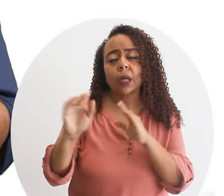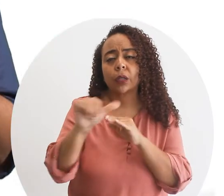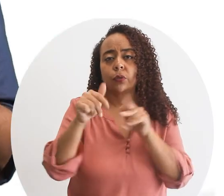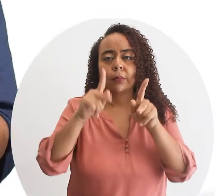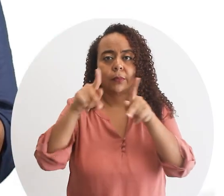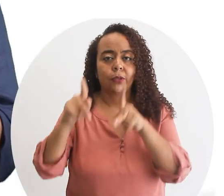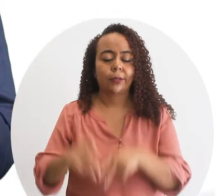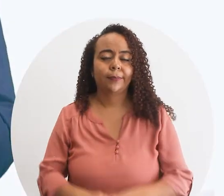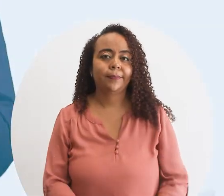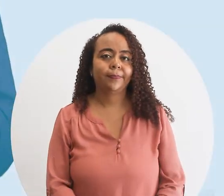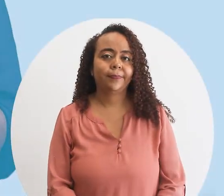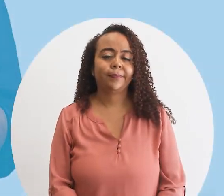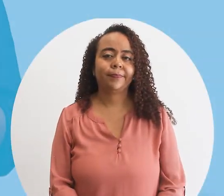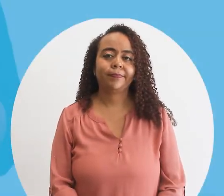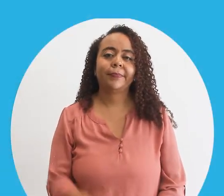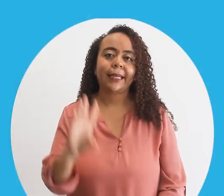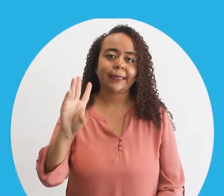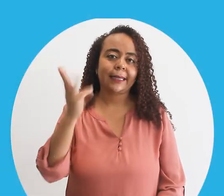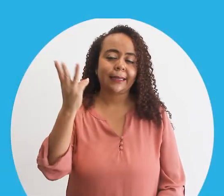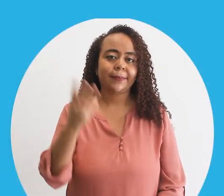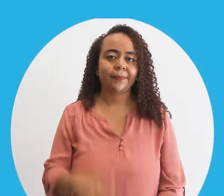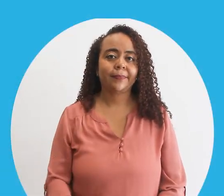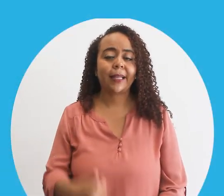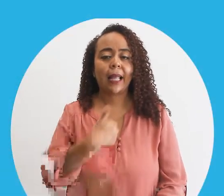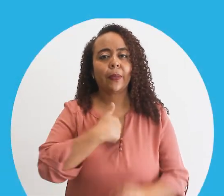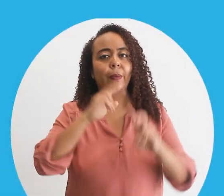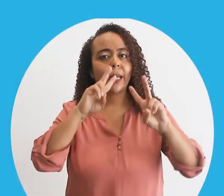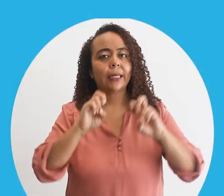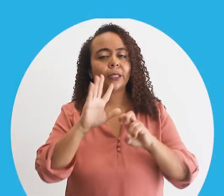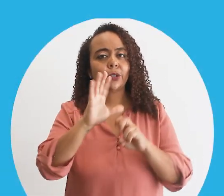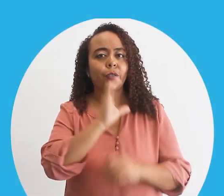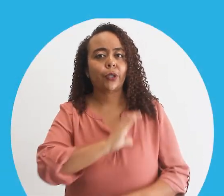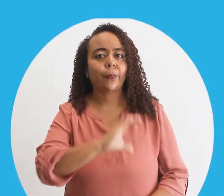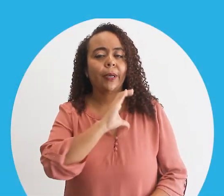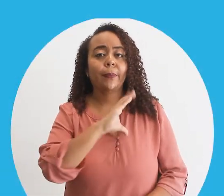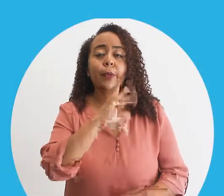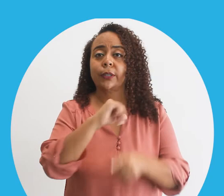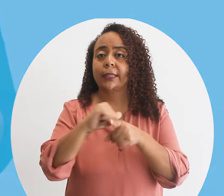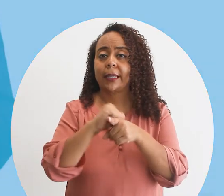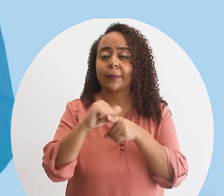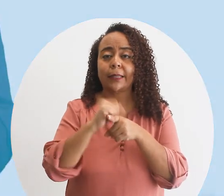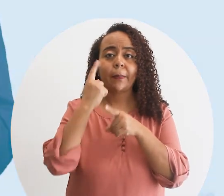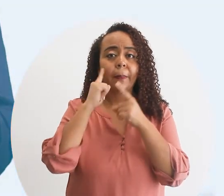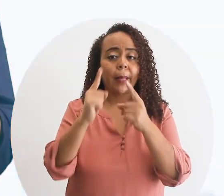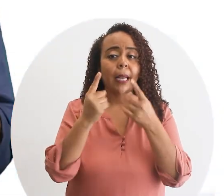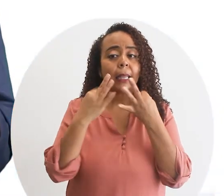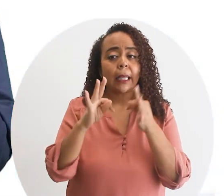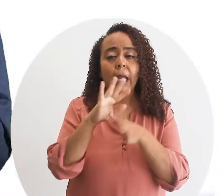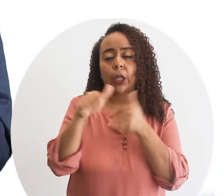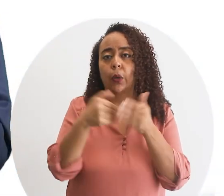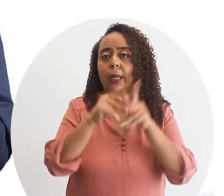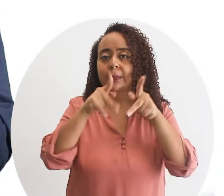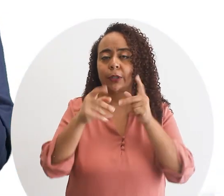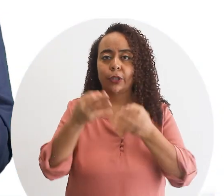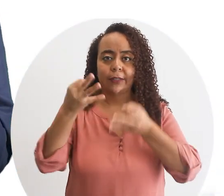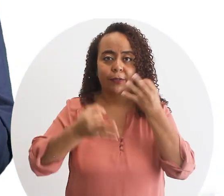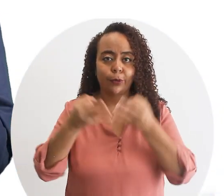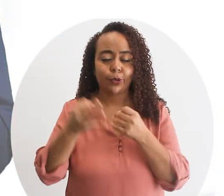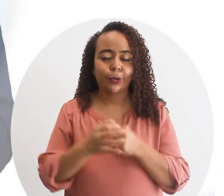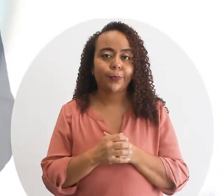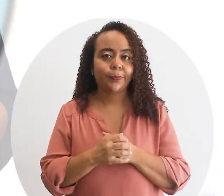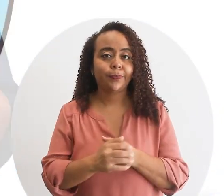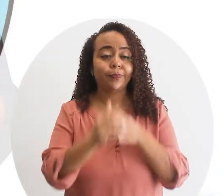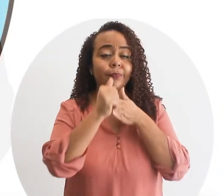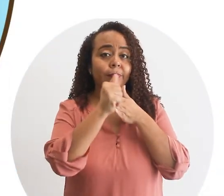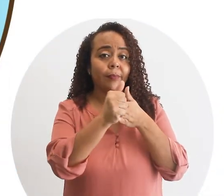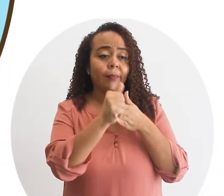el mundo de otras personas también práctica 6 autoanaliza sus comportamientos y se capacita para tratar a todas las personas justamente